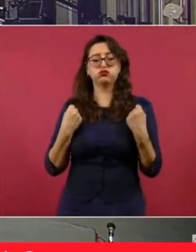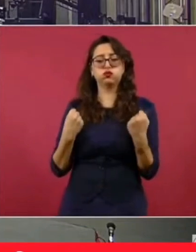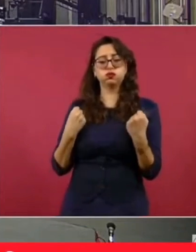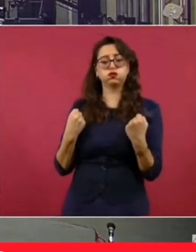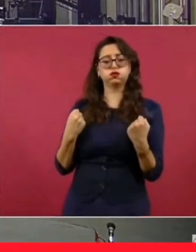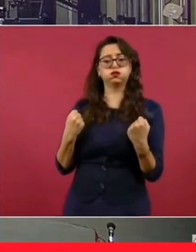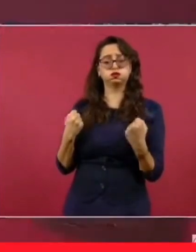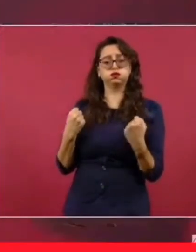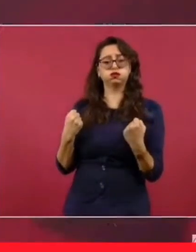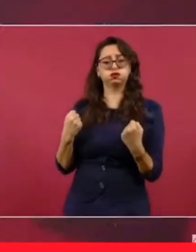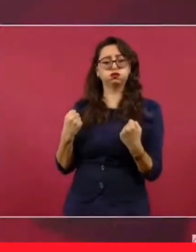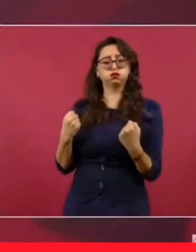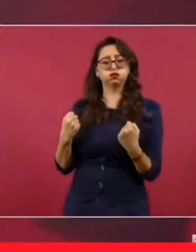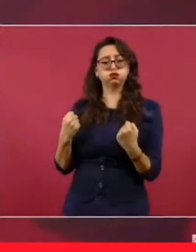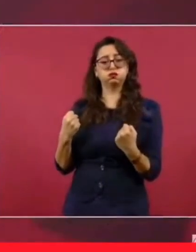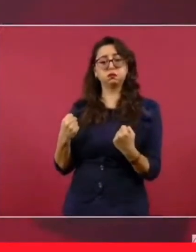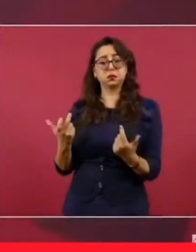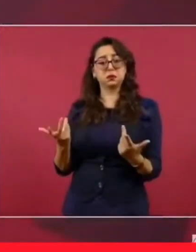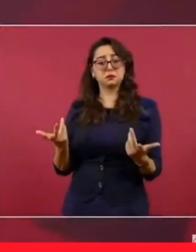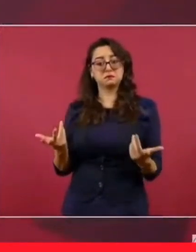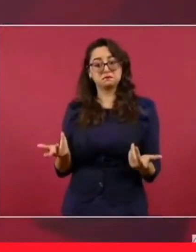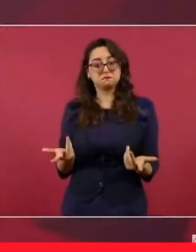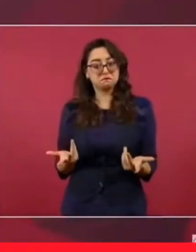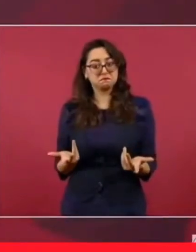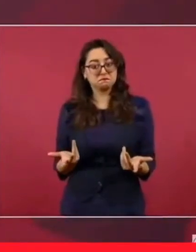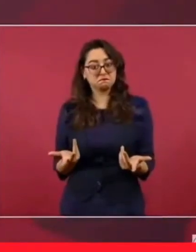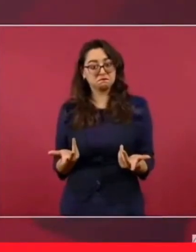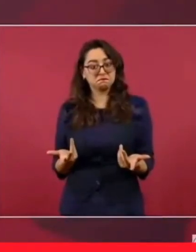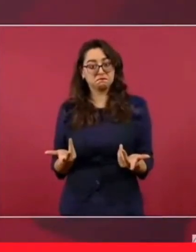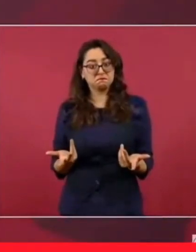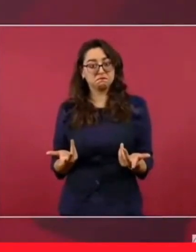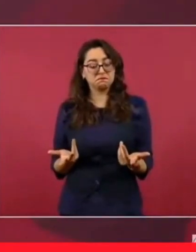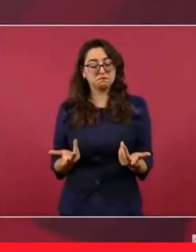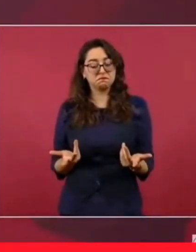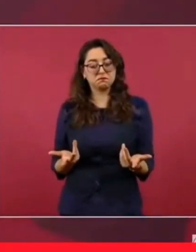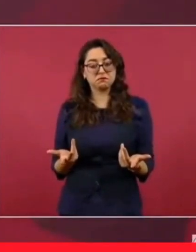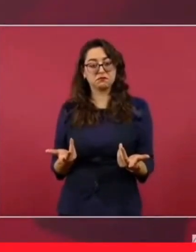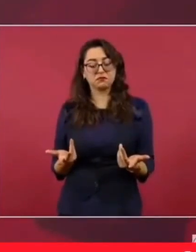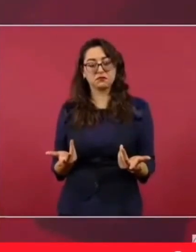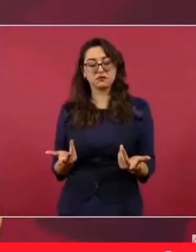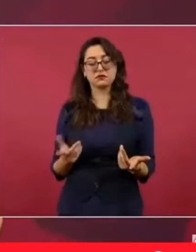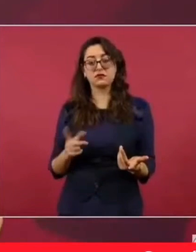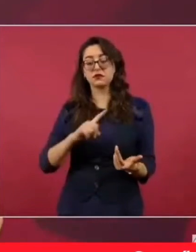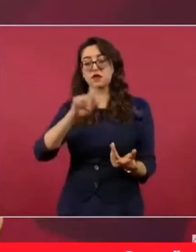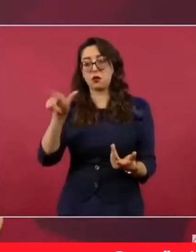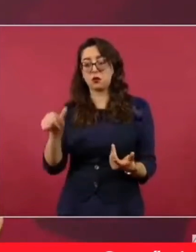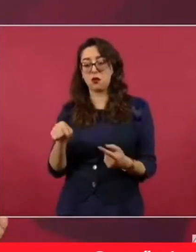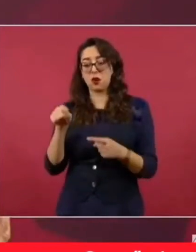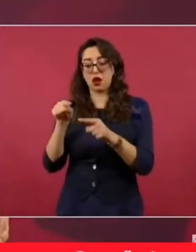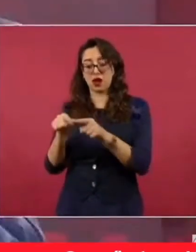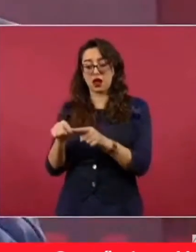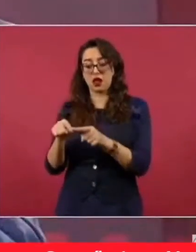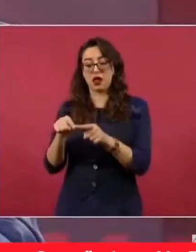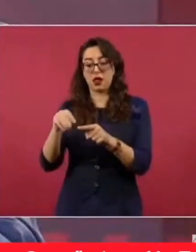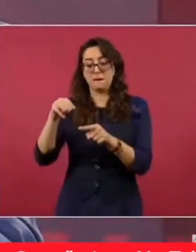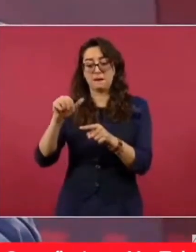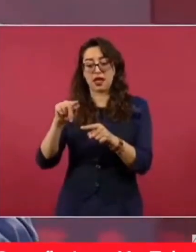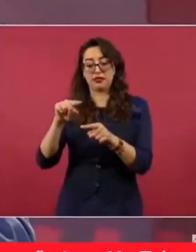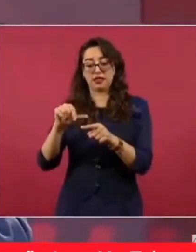Y por carretera de Matamoros a Reynosa.